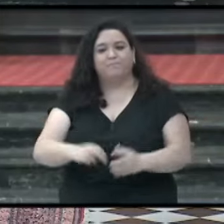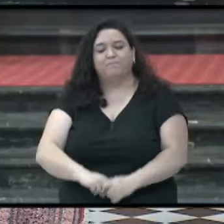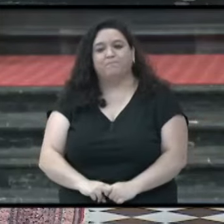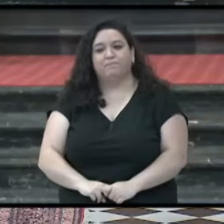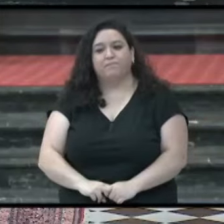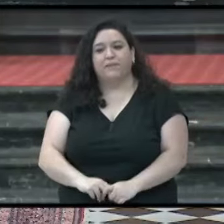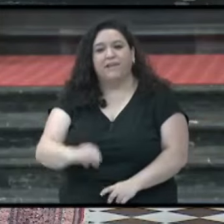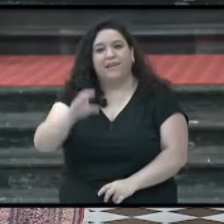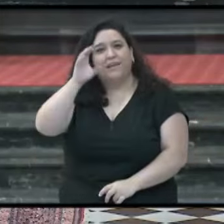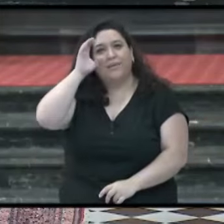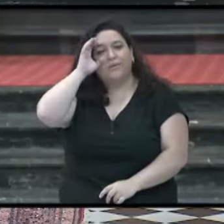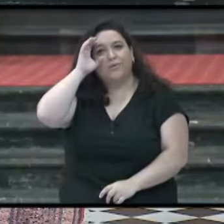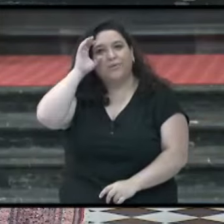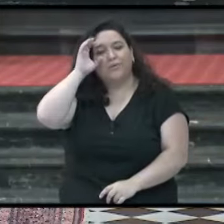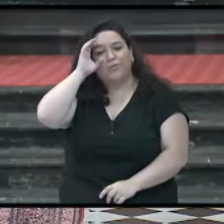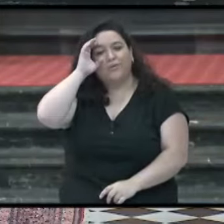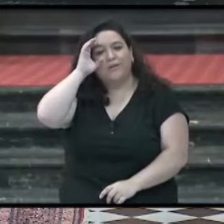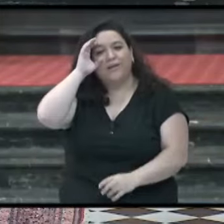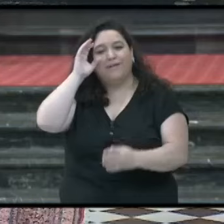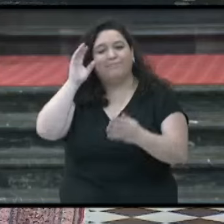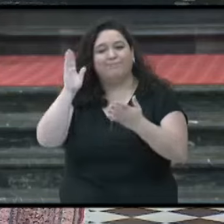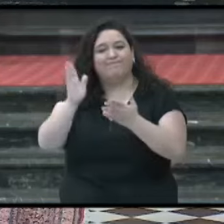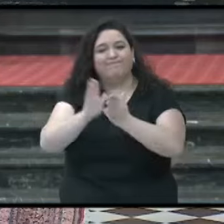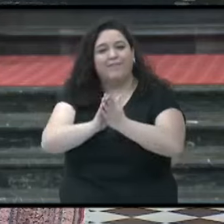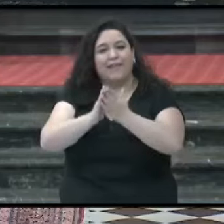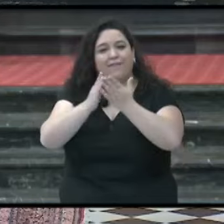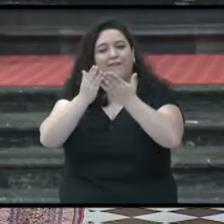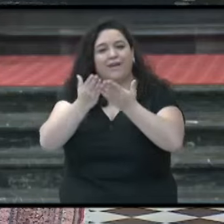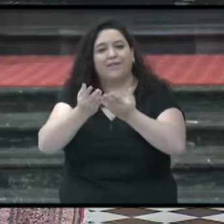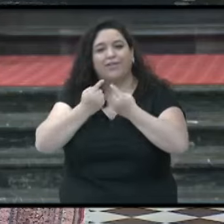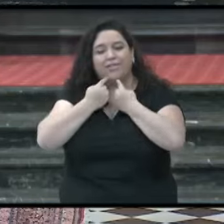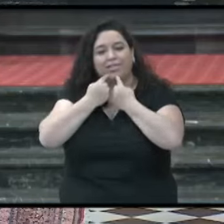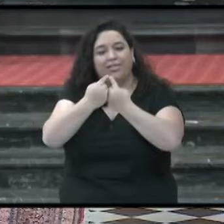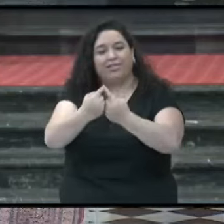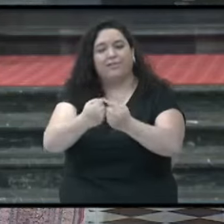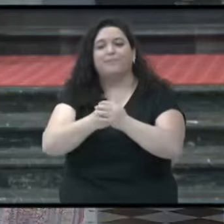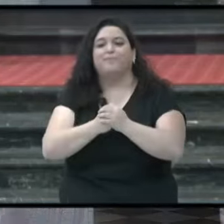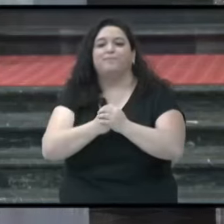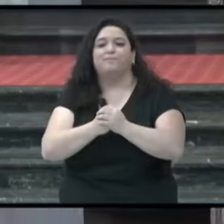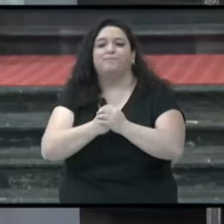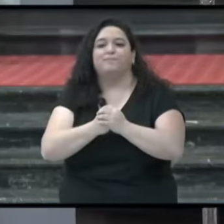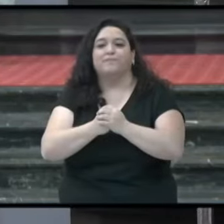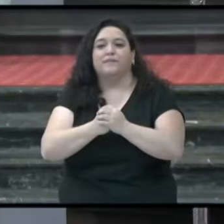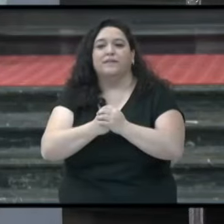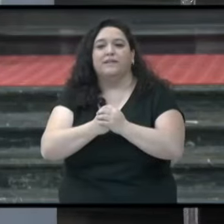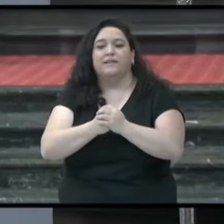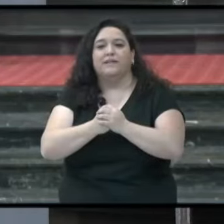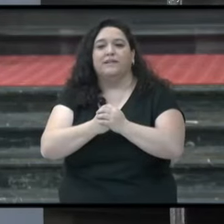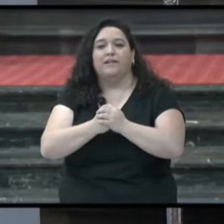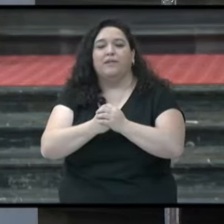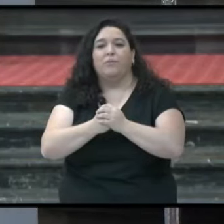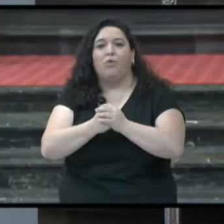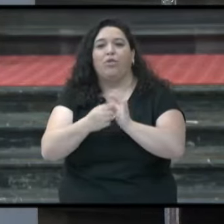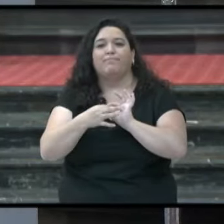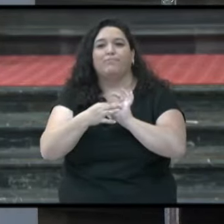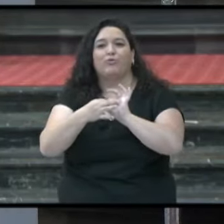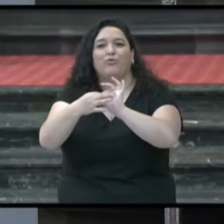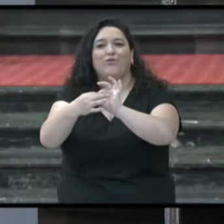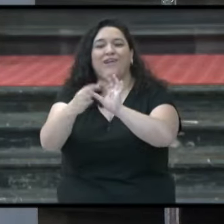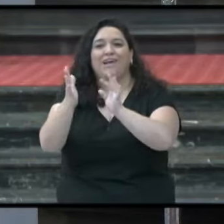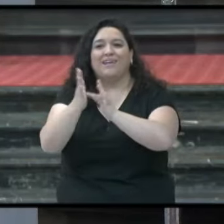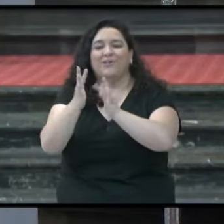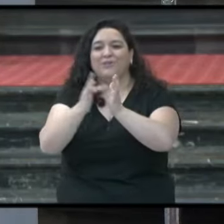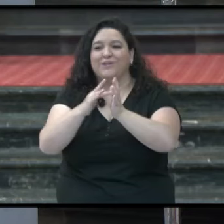escuchar las páginas del Evangelio nos acerca a Jesucristo que hoy,